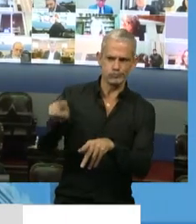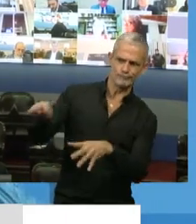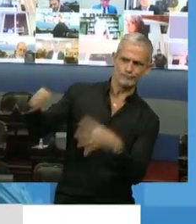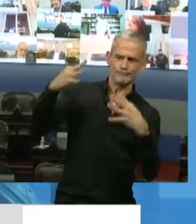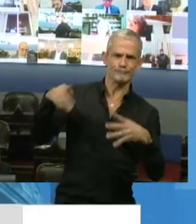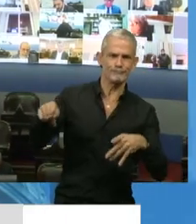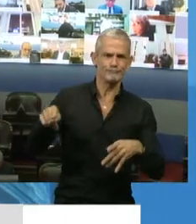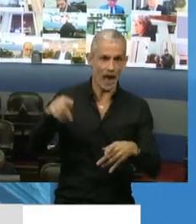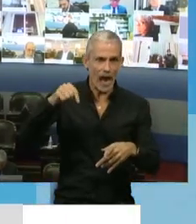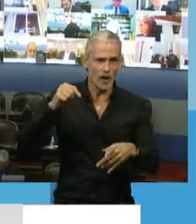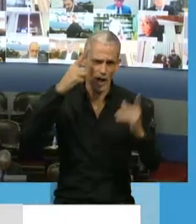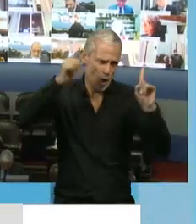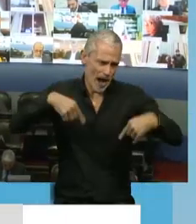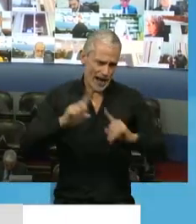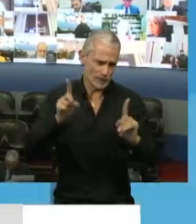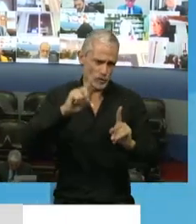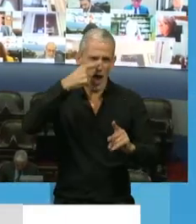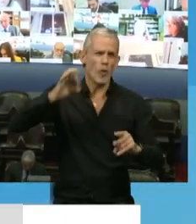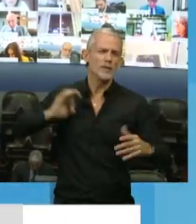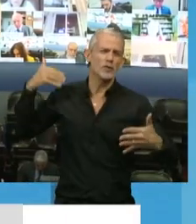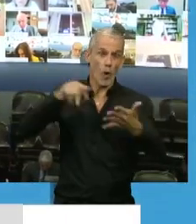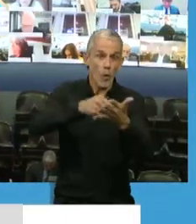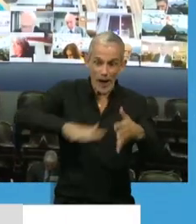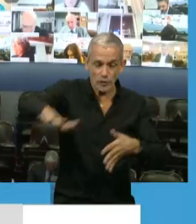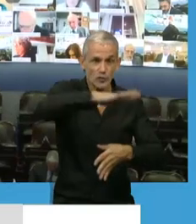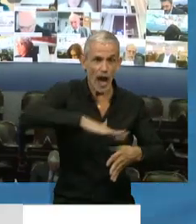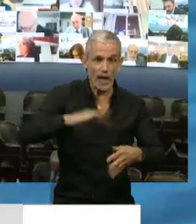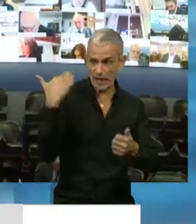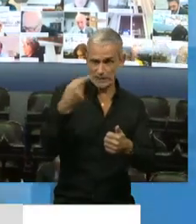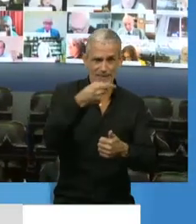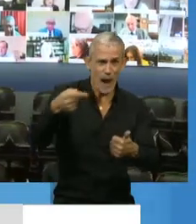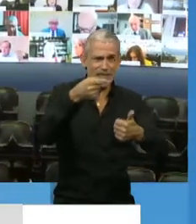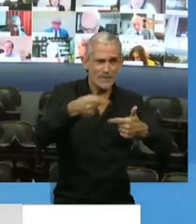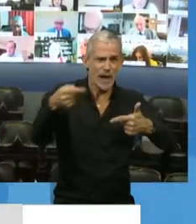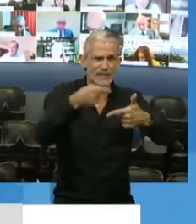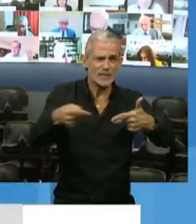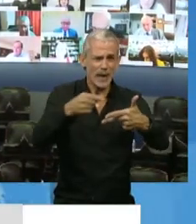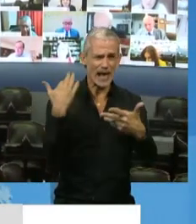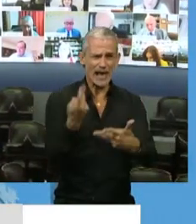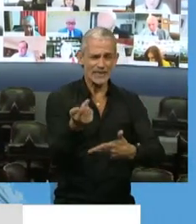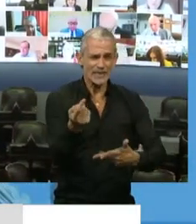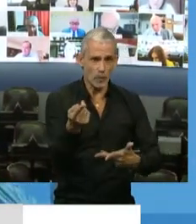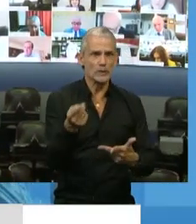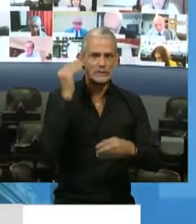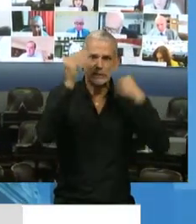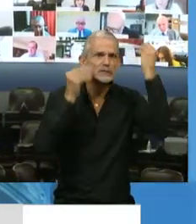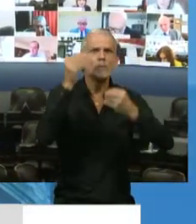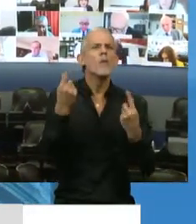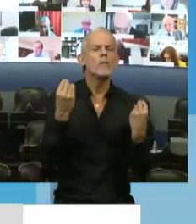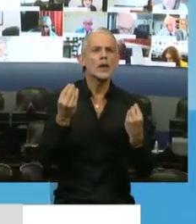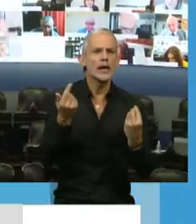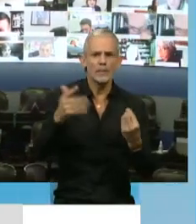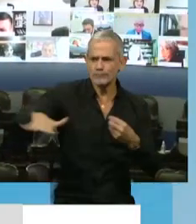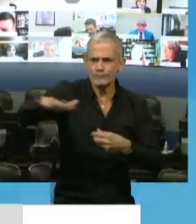que en los últimos años y aquí mismo en la Ciudad de Buenos Aires, que en las últimas semanas y aquí mismo en la Ciudad de Buenos Aires haya surgido la preocupación por lo que está